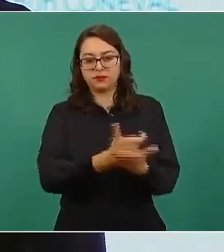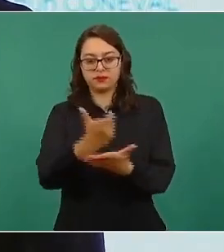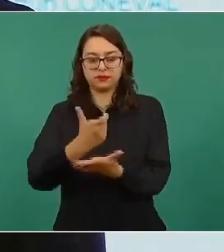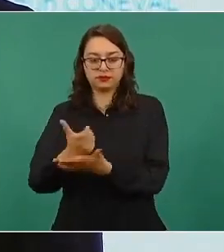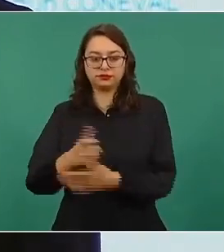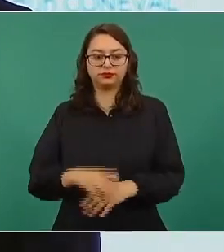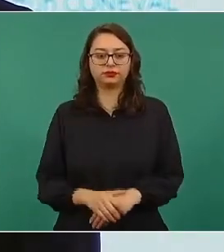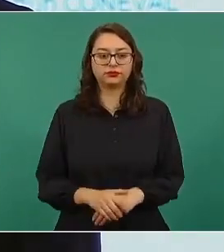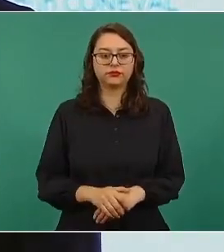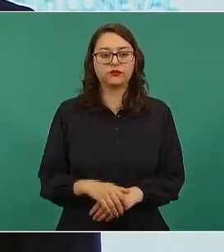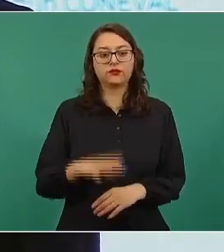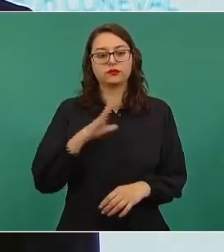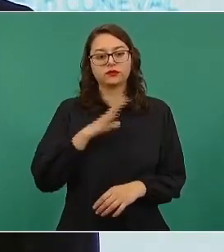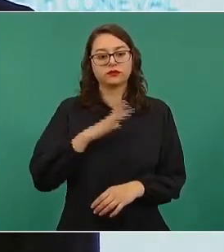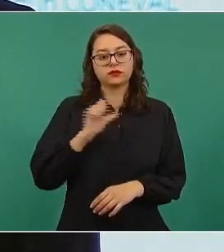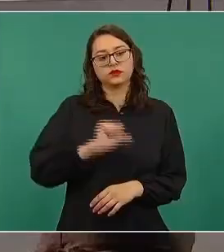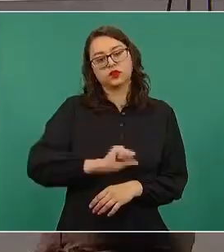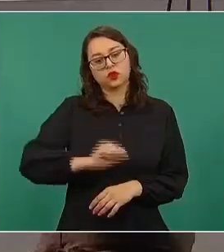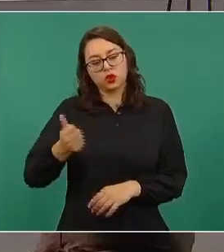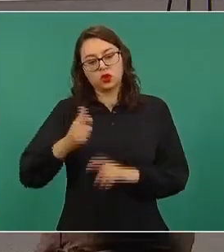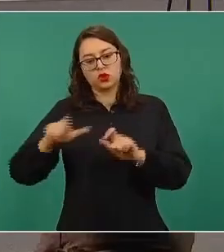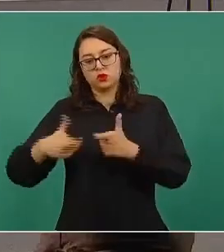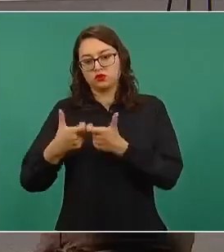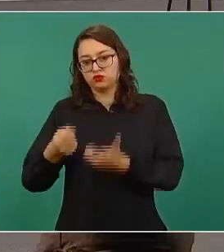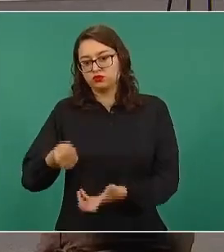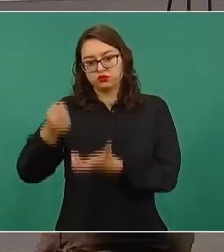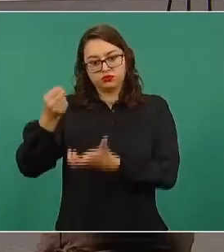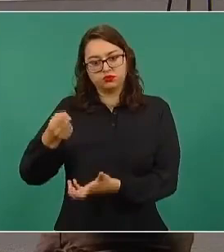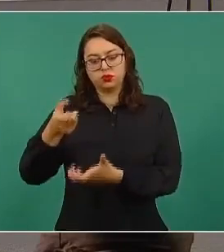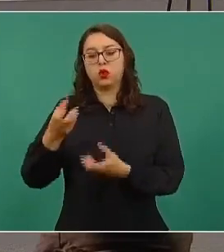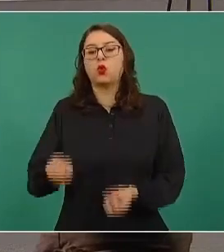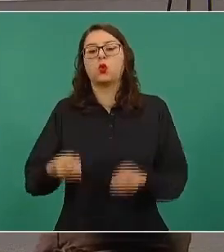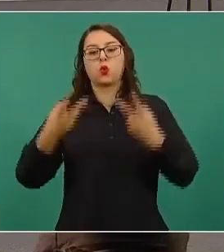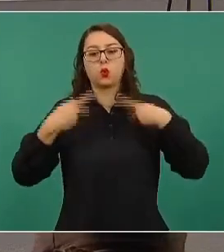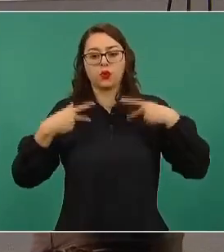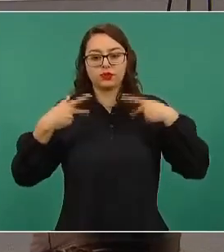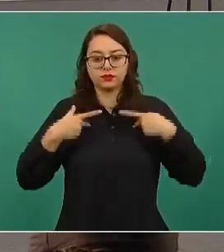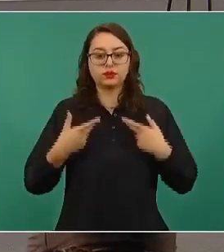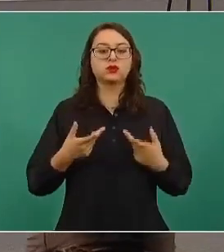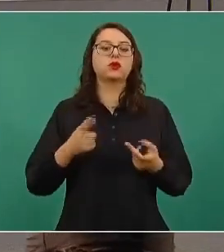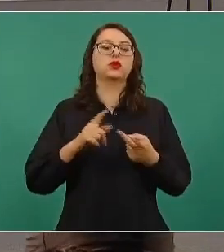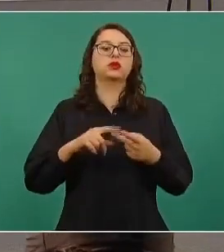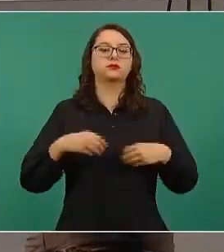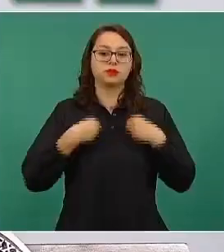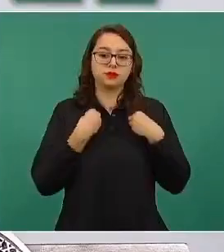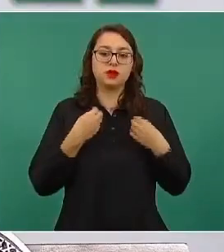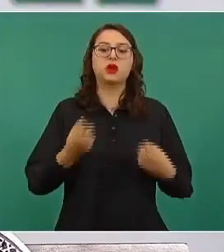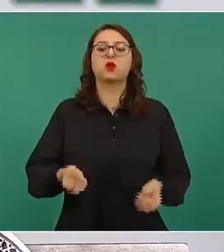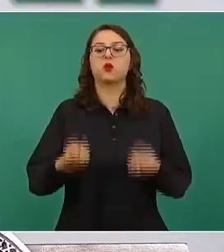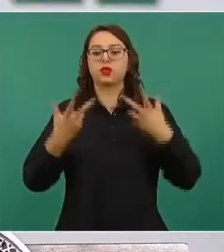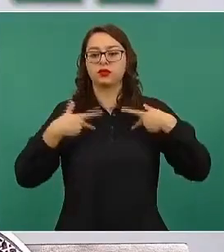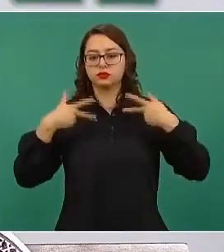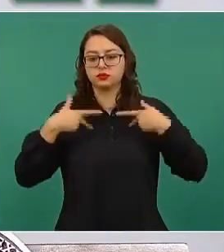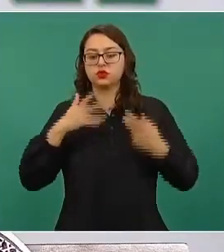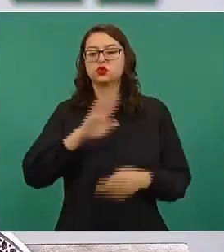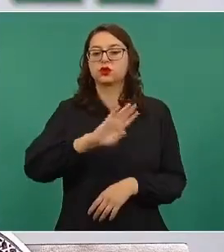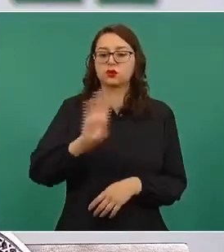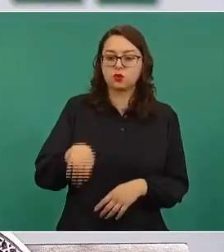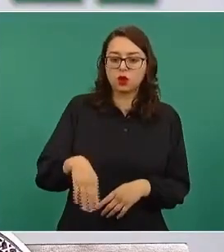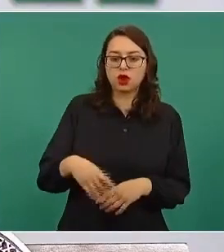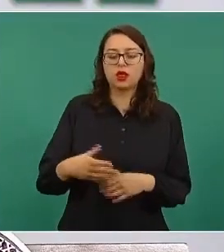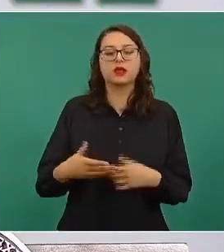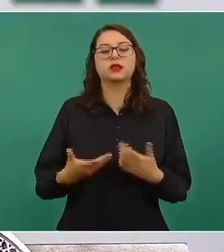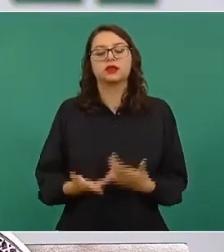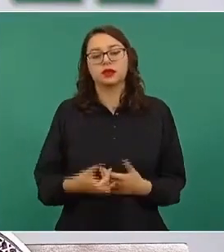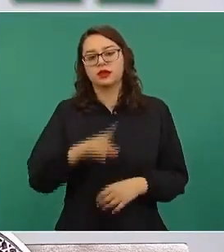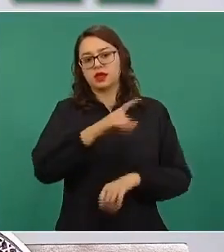El FAESA está determinado con base en distintos indicadores como población, mortalidad, etcétera, pero se utiliza fundamentalmente